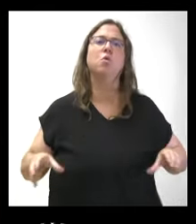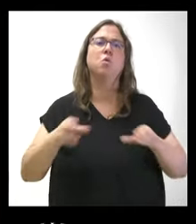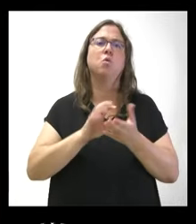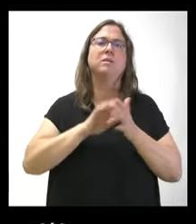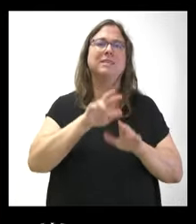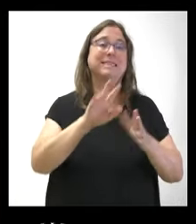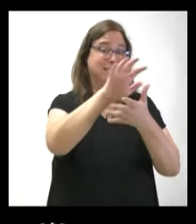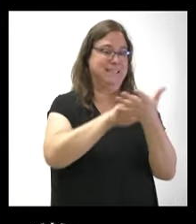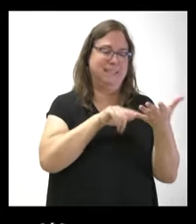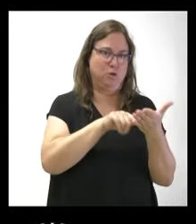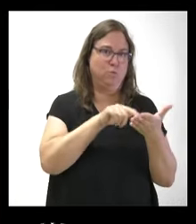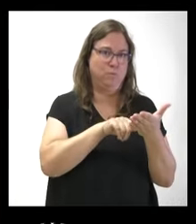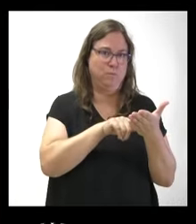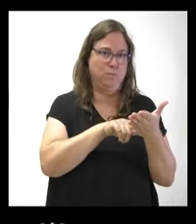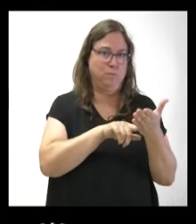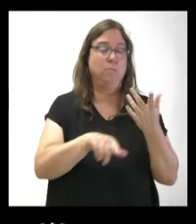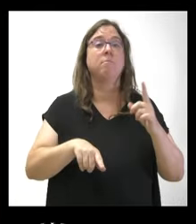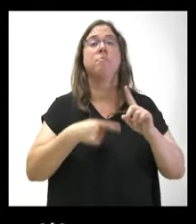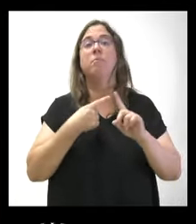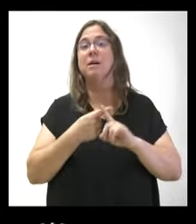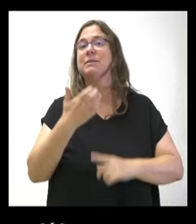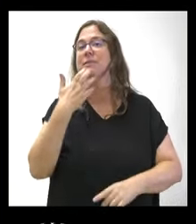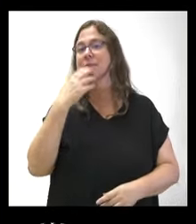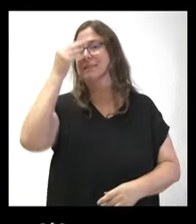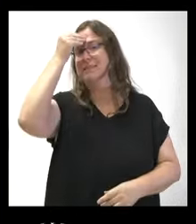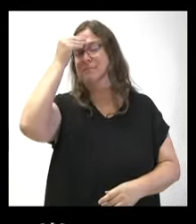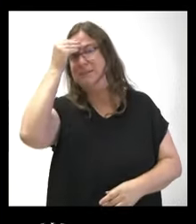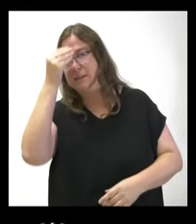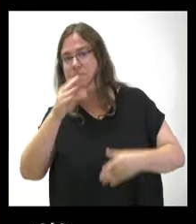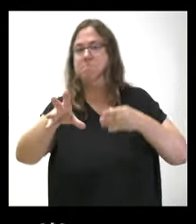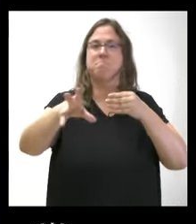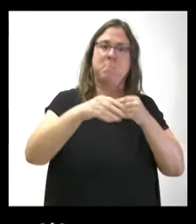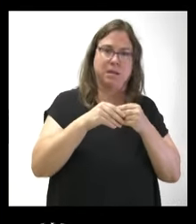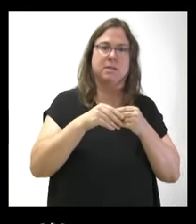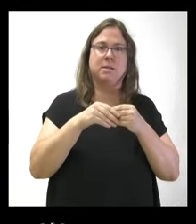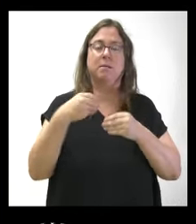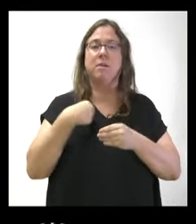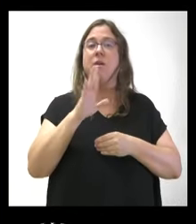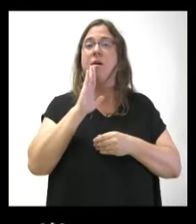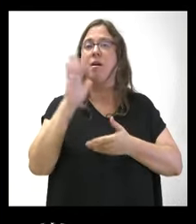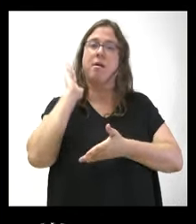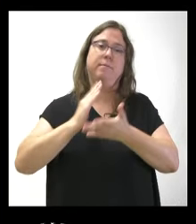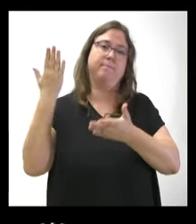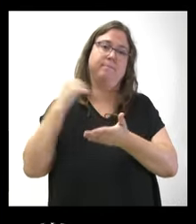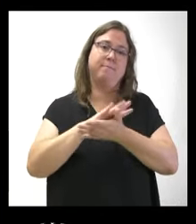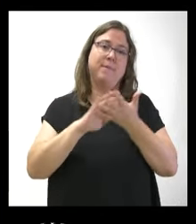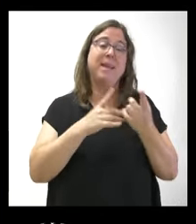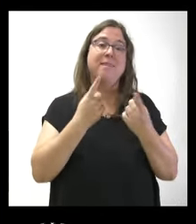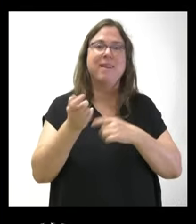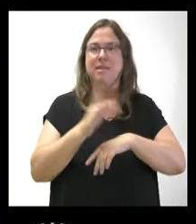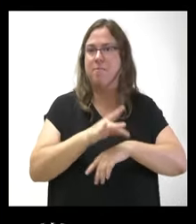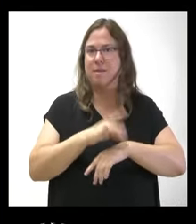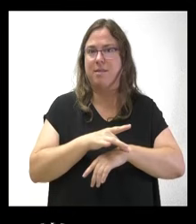escrito, incluso si se plantean sumarse, dado que en algún momento ustedes han aludido a que la falta de médicos